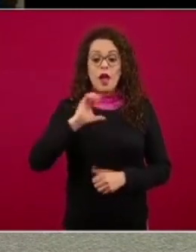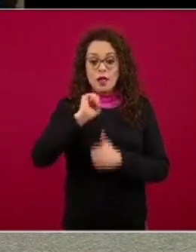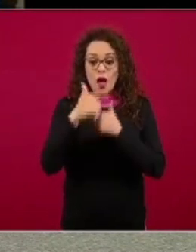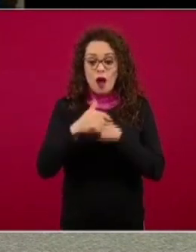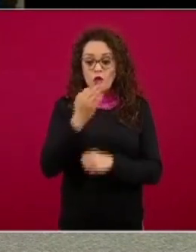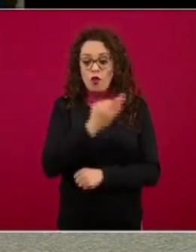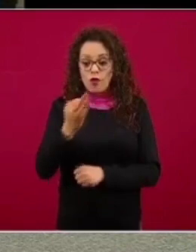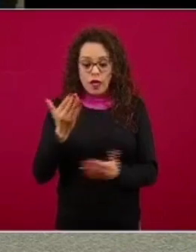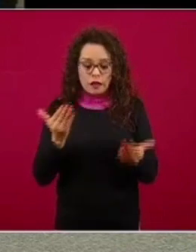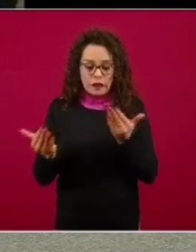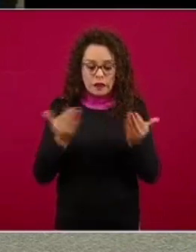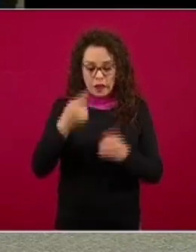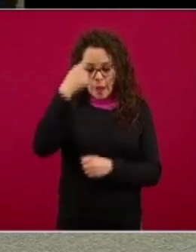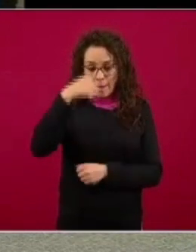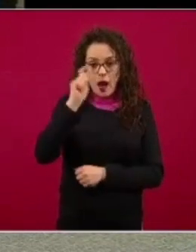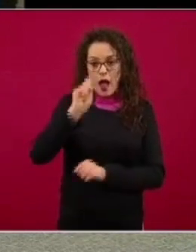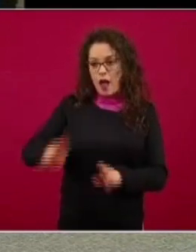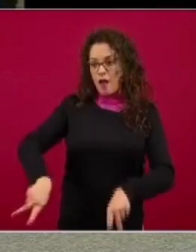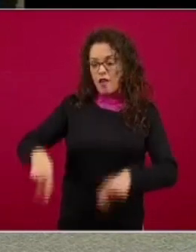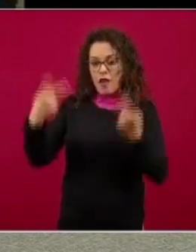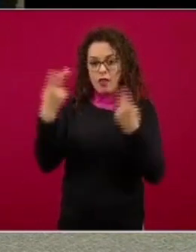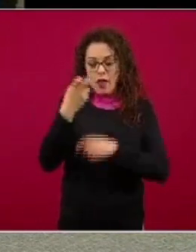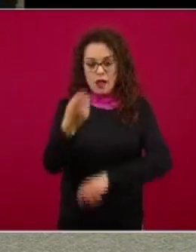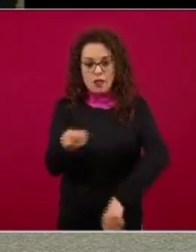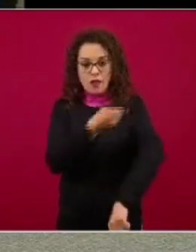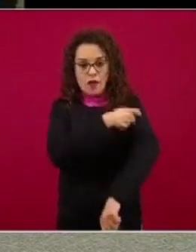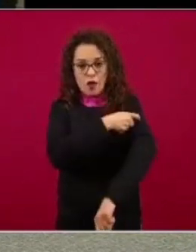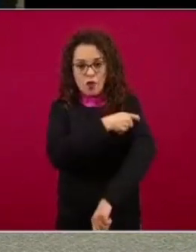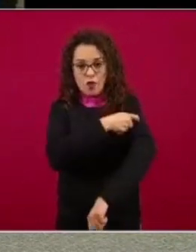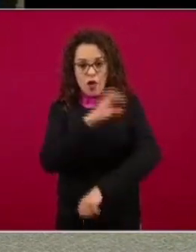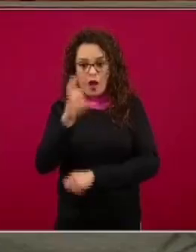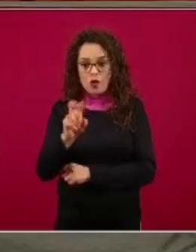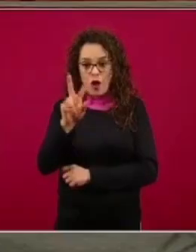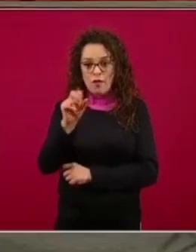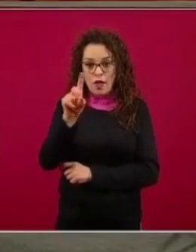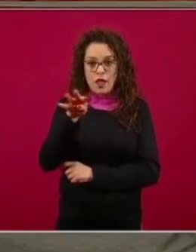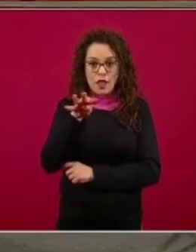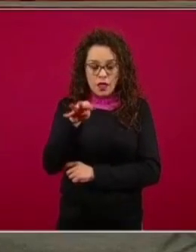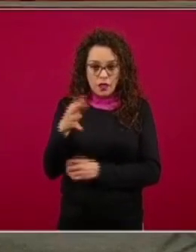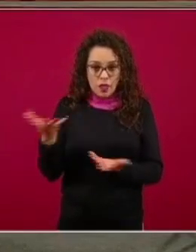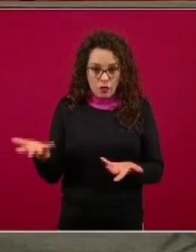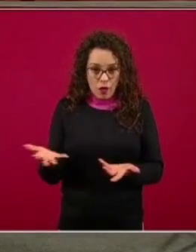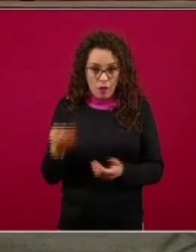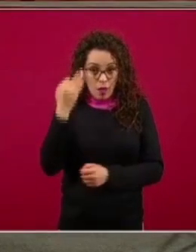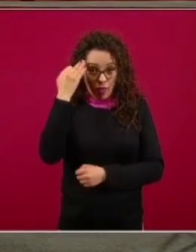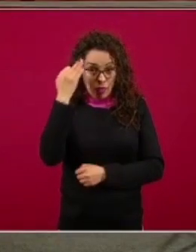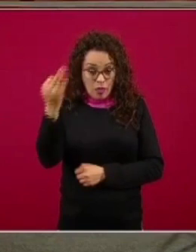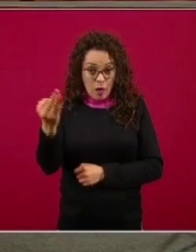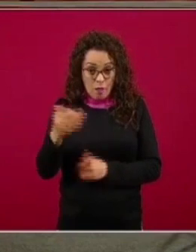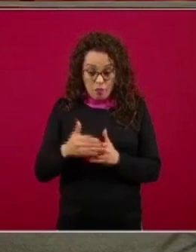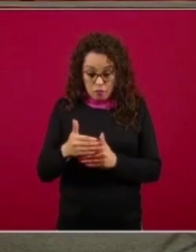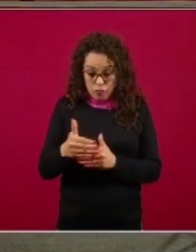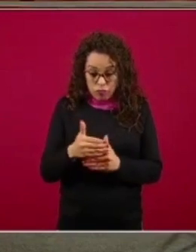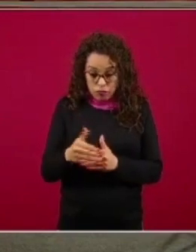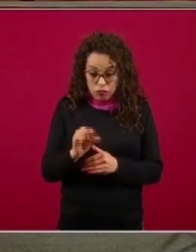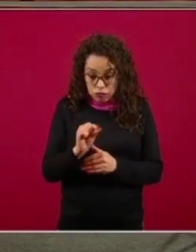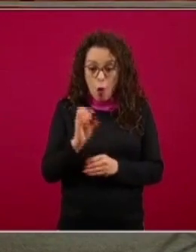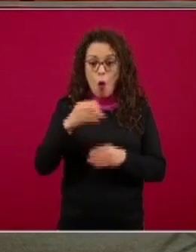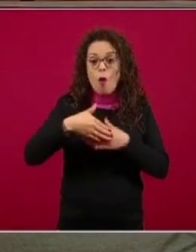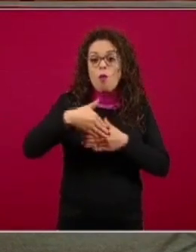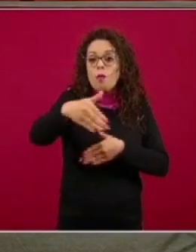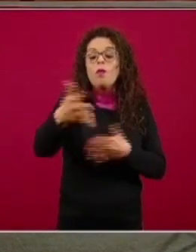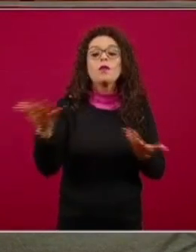venta de la vacuna COVID-19 a mediano plazo por favor con estas preguntas con mucho gusto